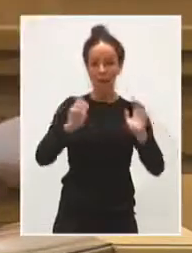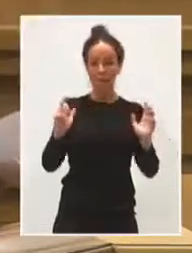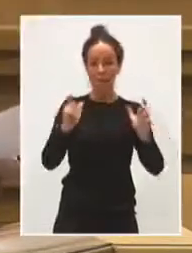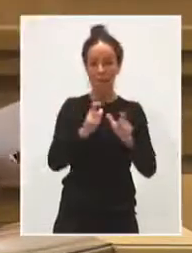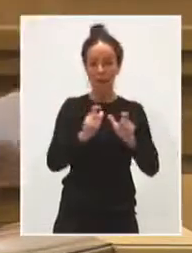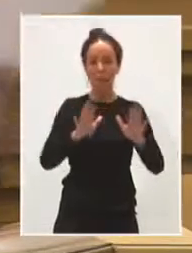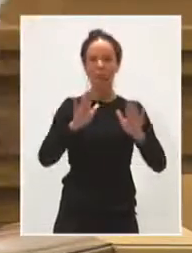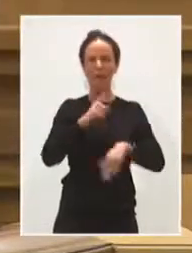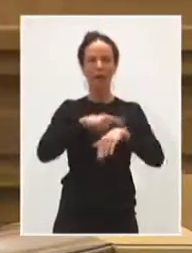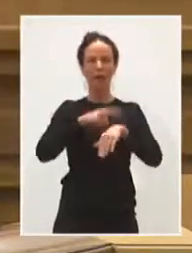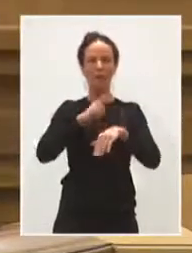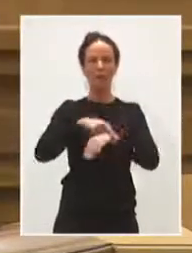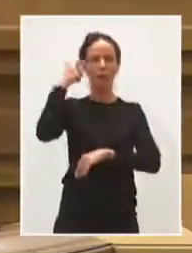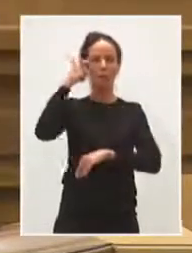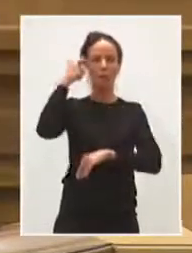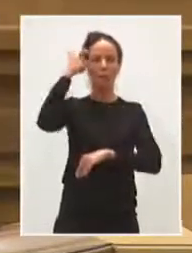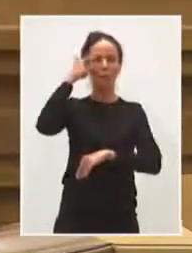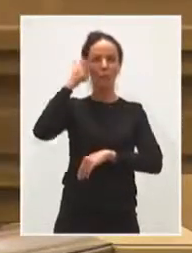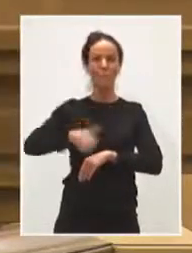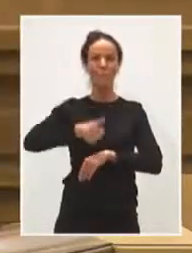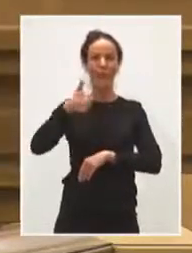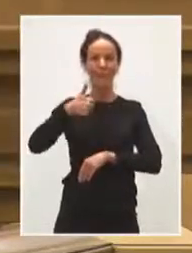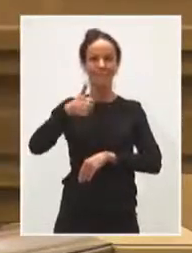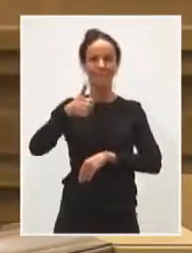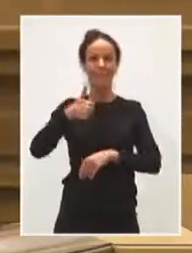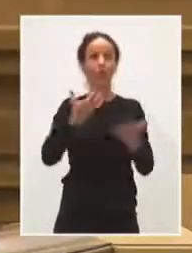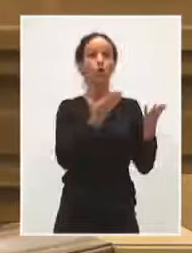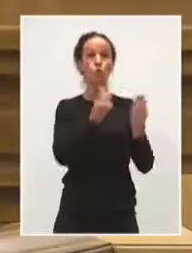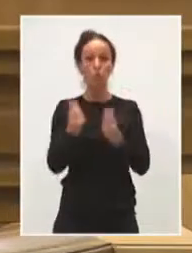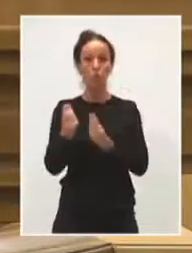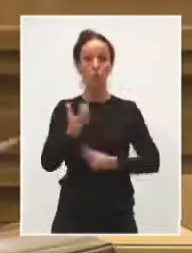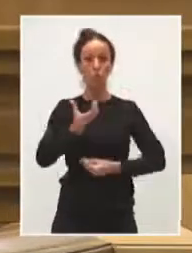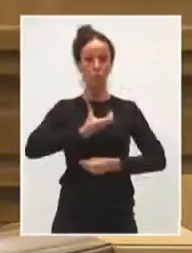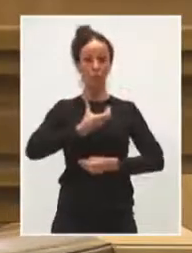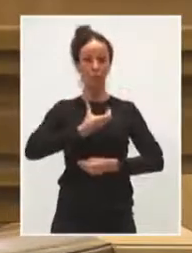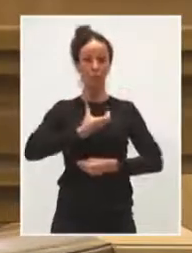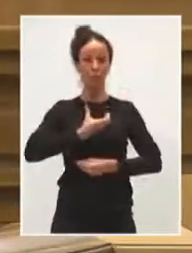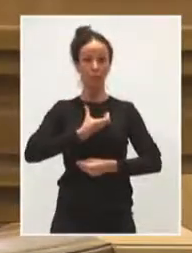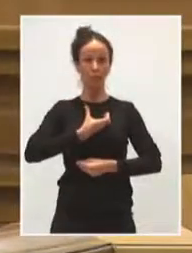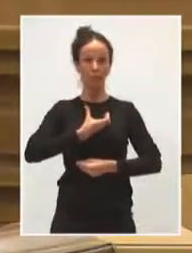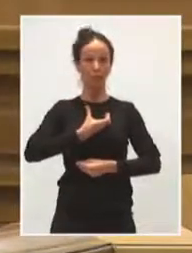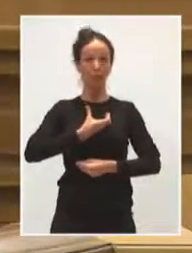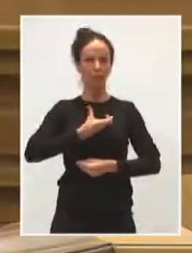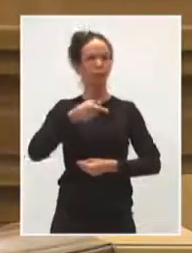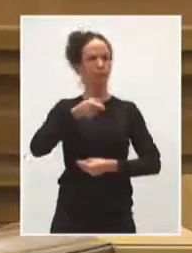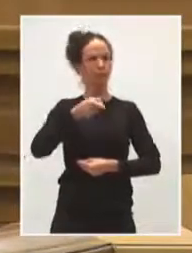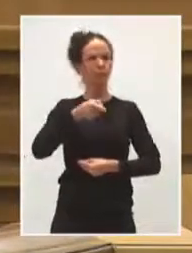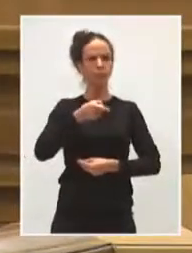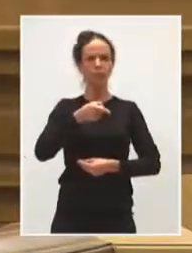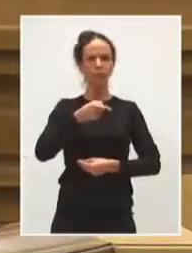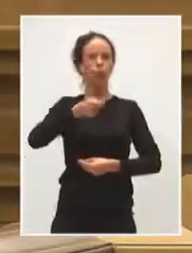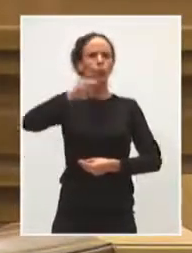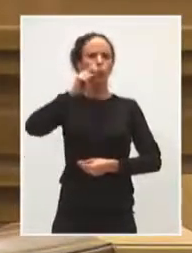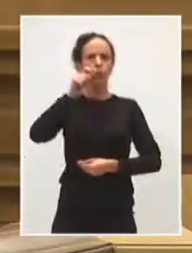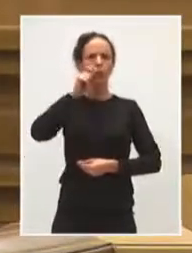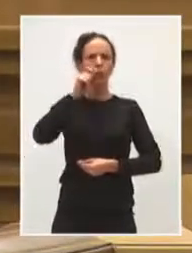tiempo. Y en muchos municipios, en muchos de la comunidad autónoma, se cuentan por cientos, ha habido un valor añadido del turismo a